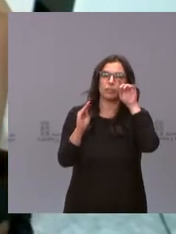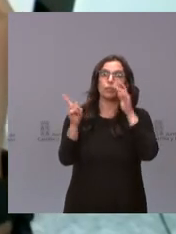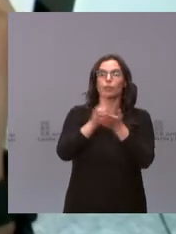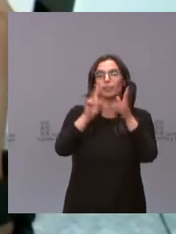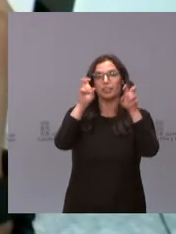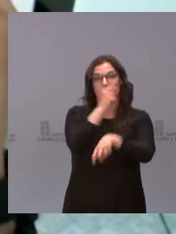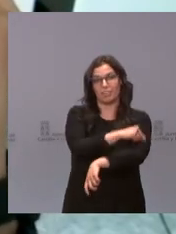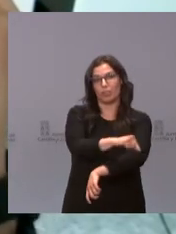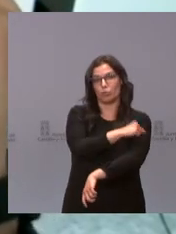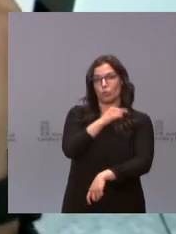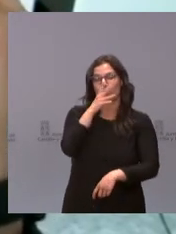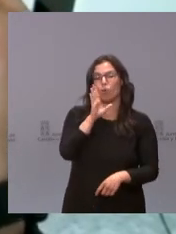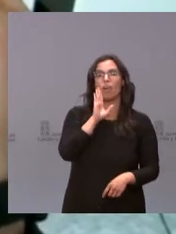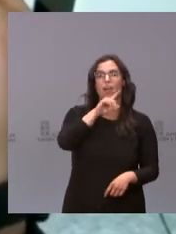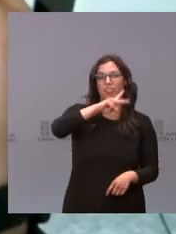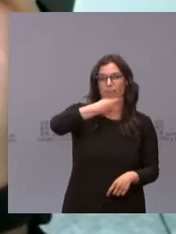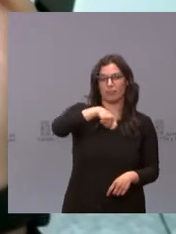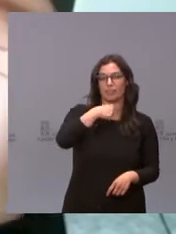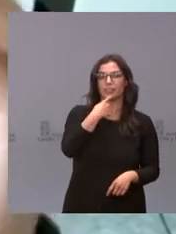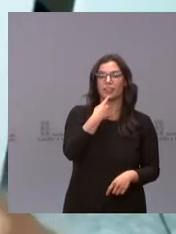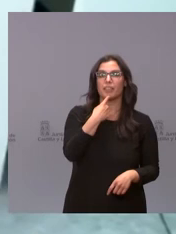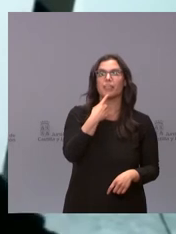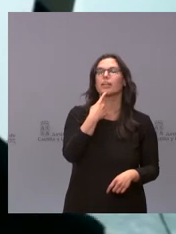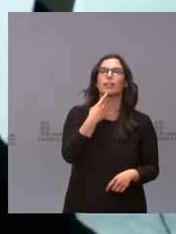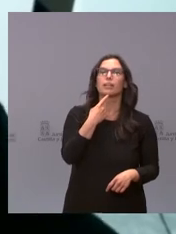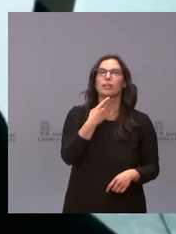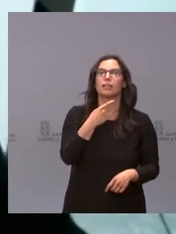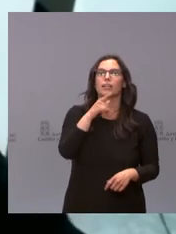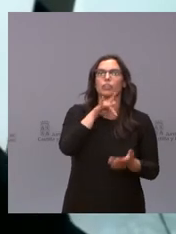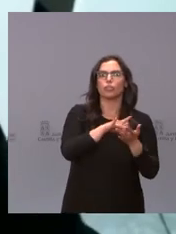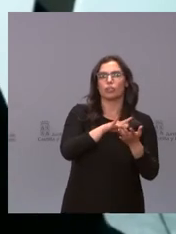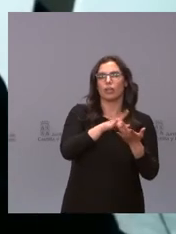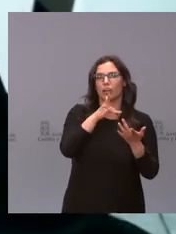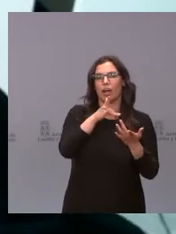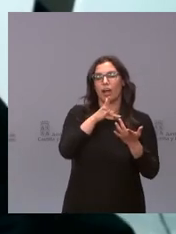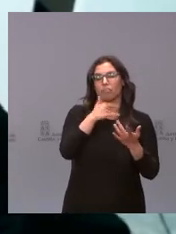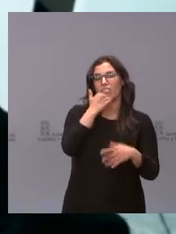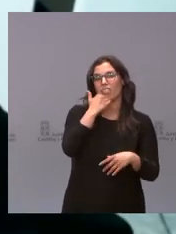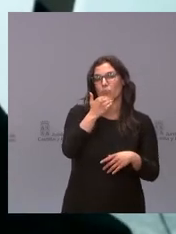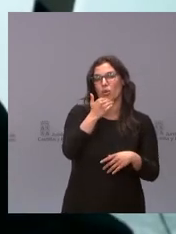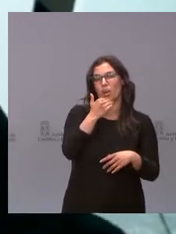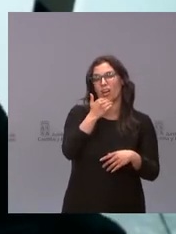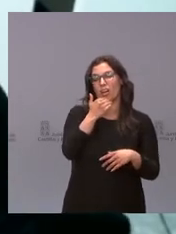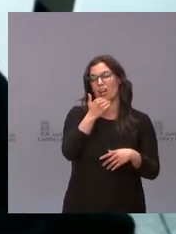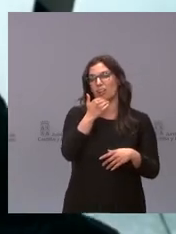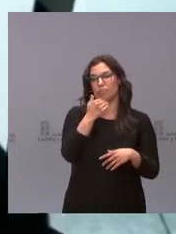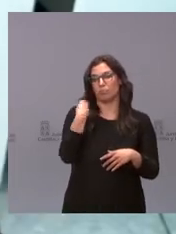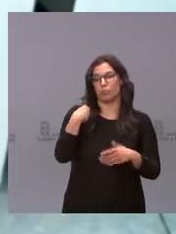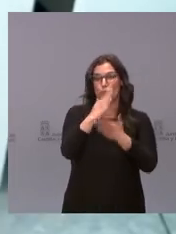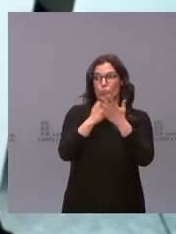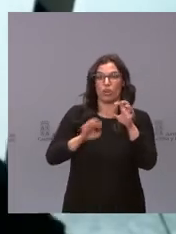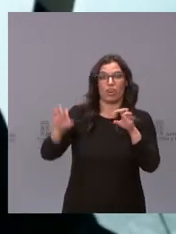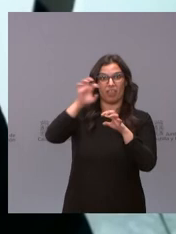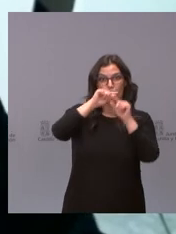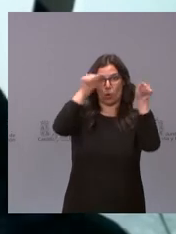vacunación porque decía el vicepresidente que hay que cifarse también en el total de dosis administradas Zamora es la penúltima de toda la comunidad autónoma además